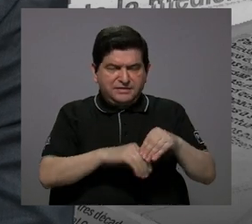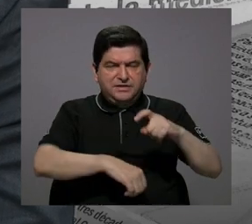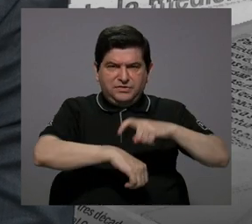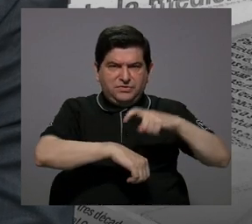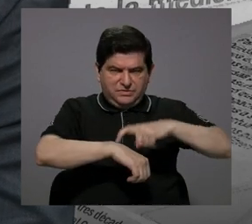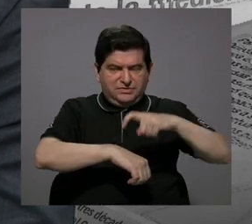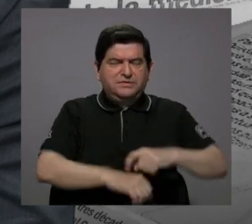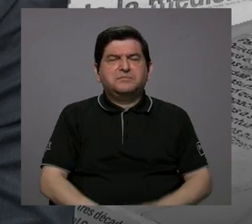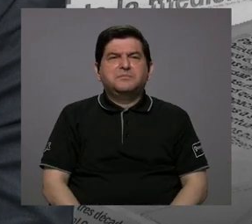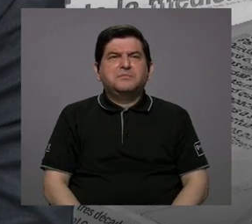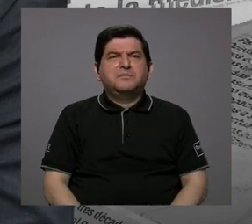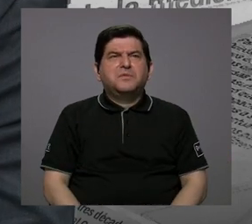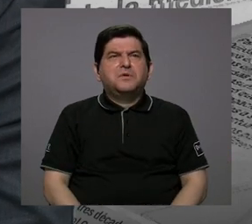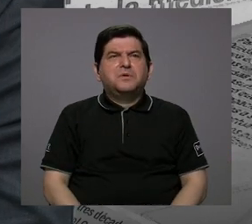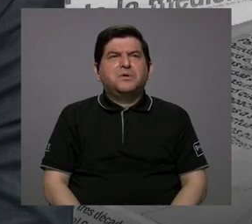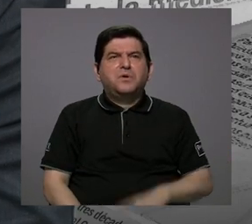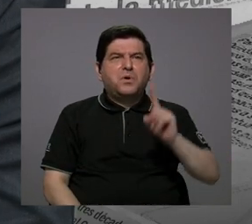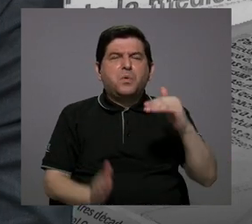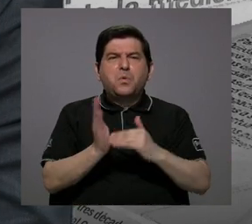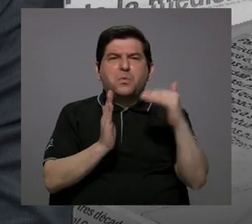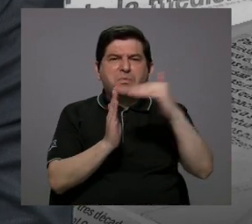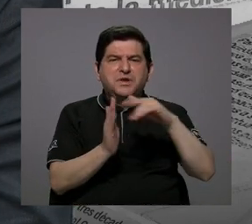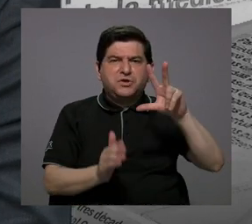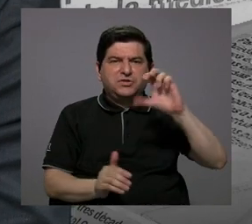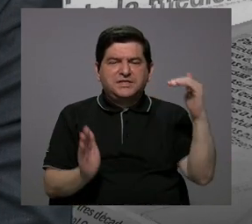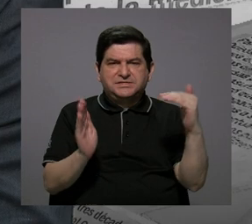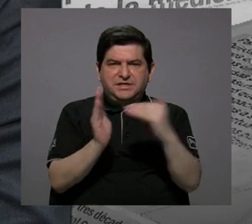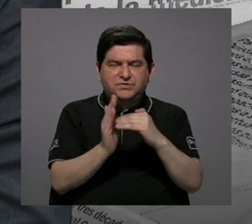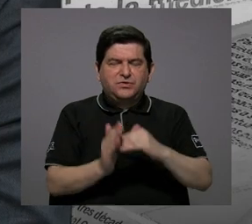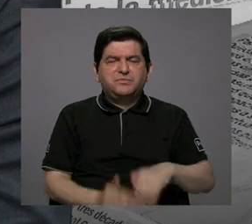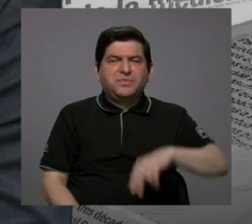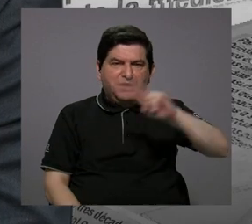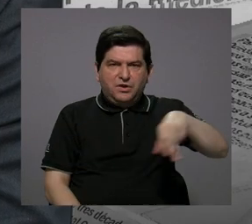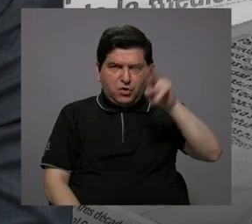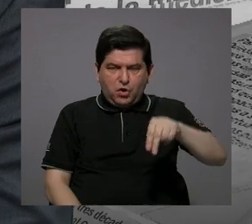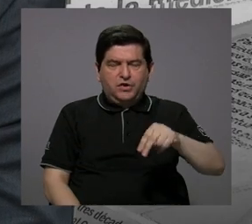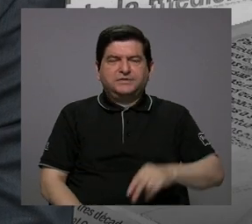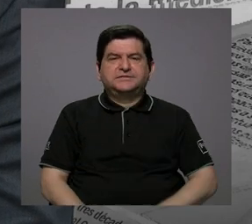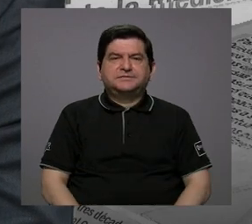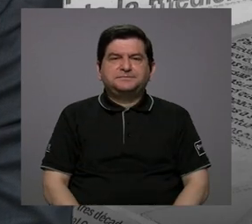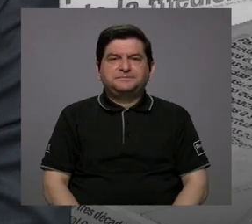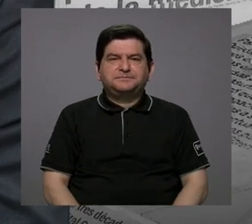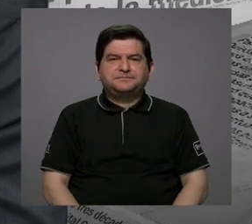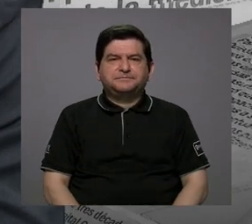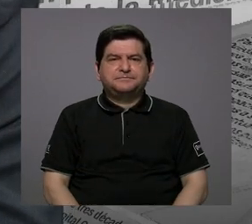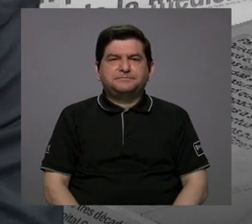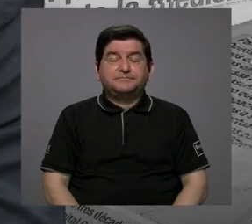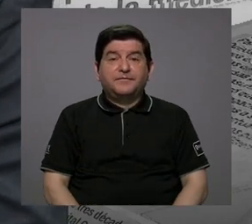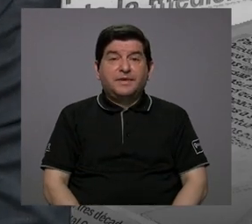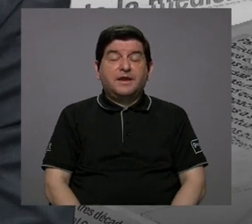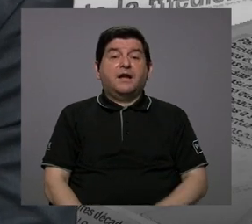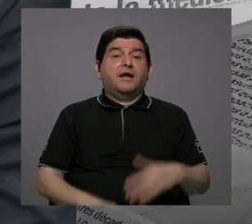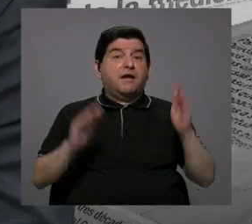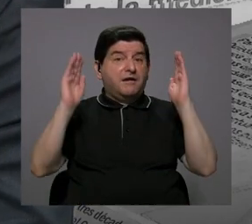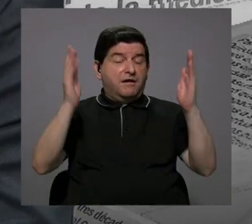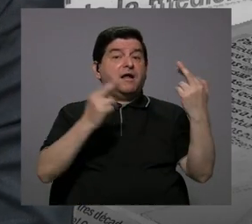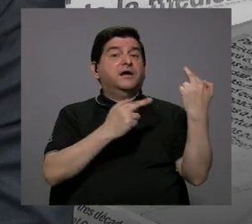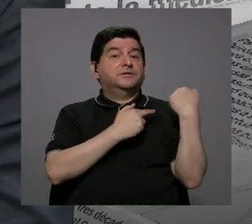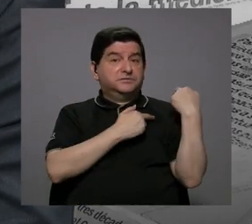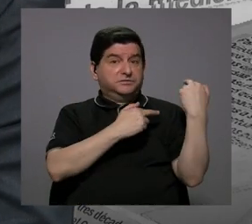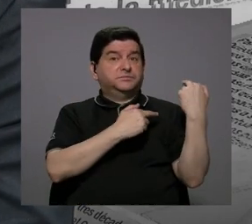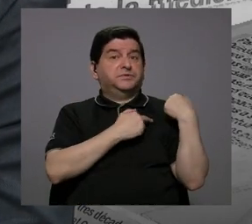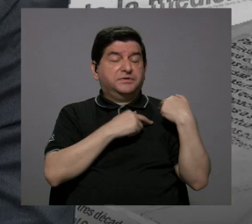ronda el millón 300 mil colones, millón 250 mil colones, con la enorme responsabilidad